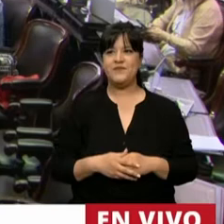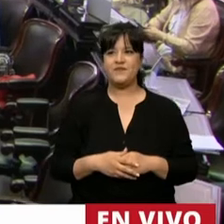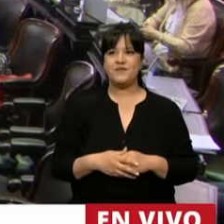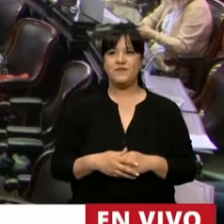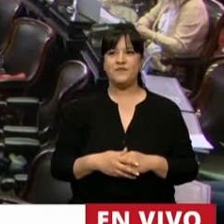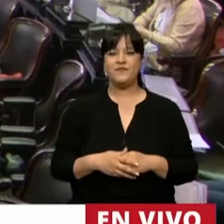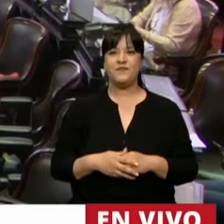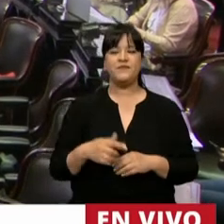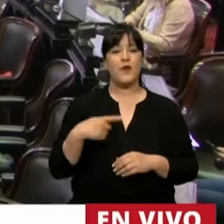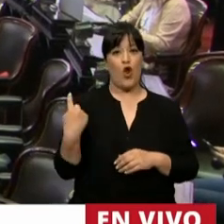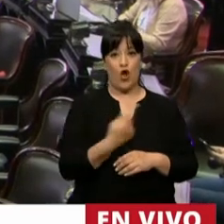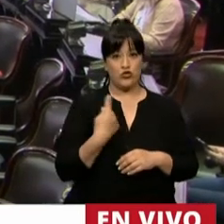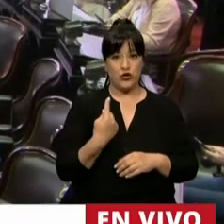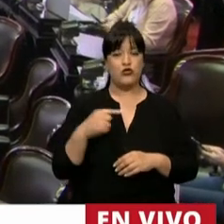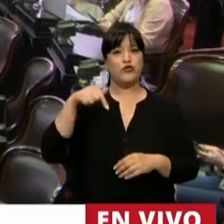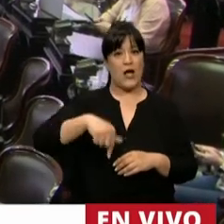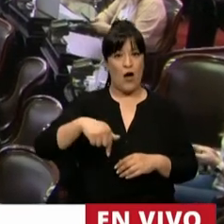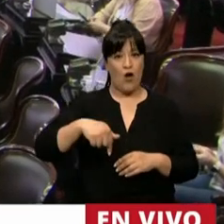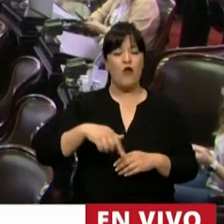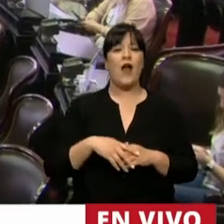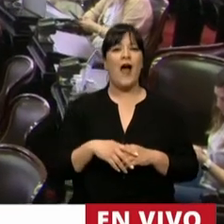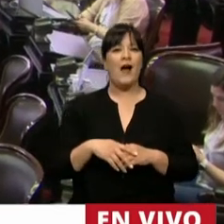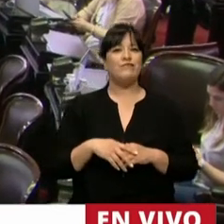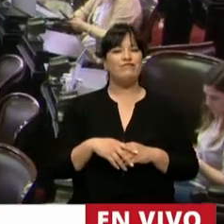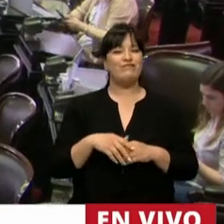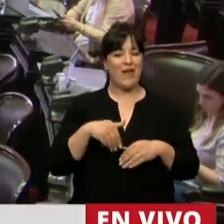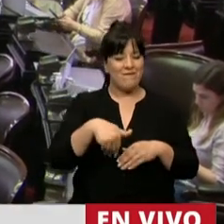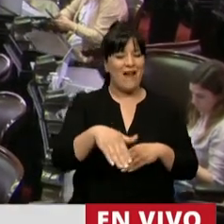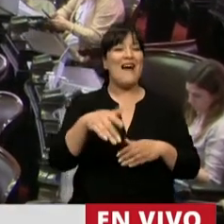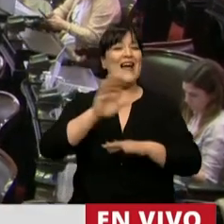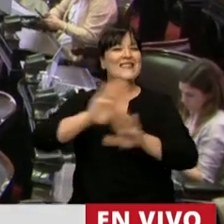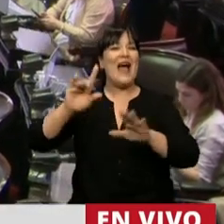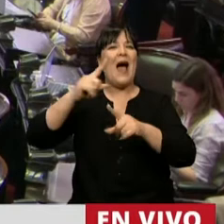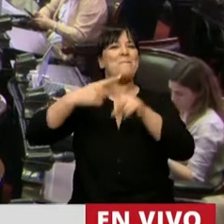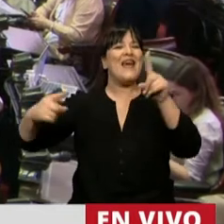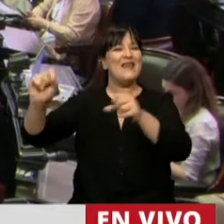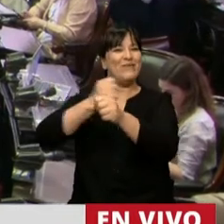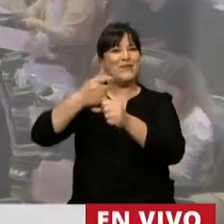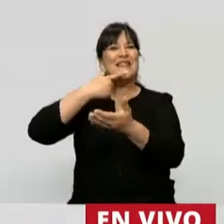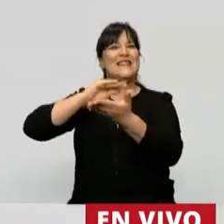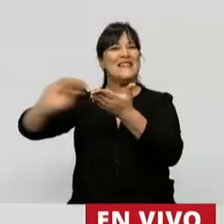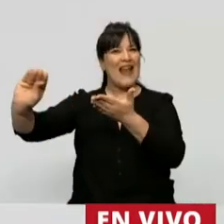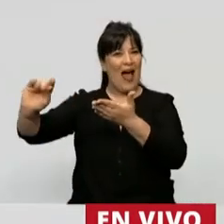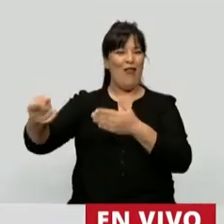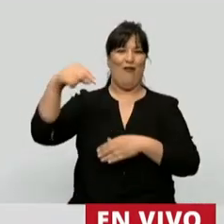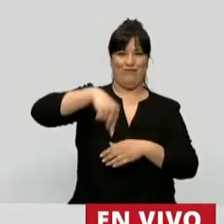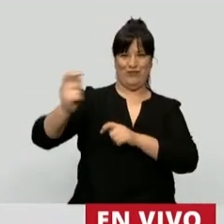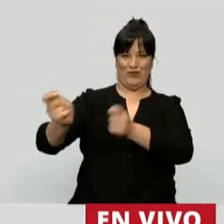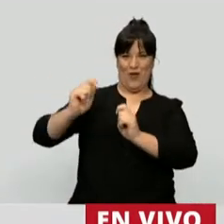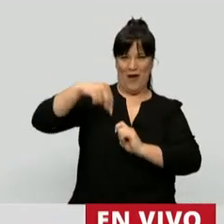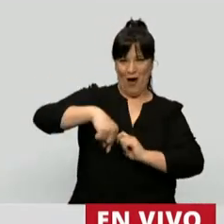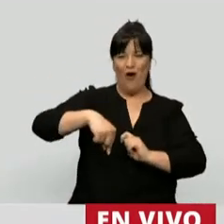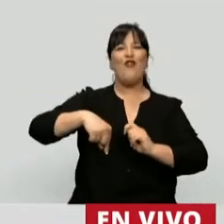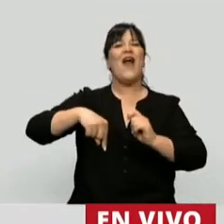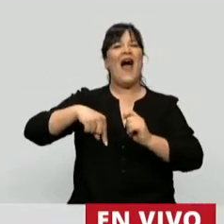Venimos entonces a transformar en ley esta media sanción del Senado, del ejercicio profesional de la fonoaudiología